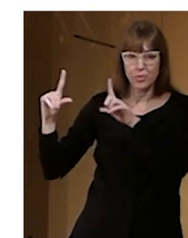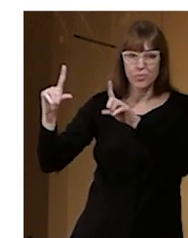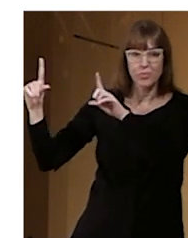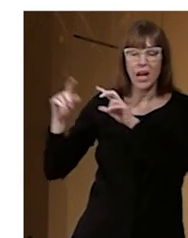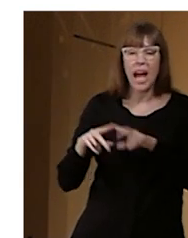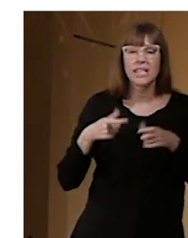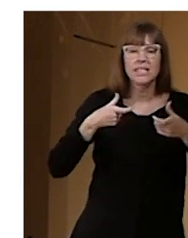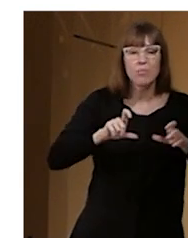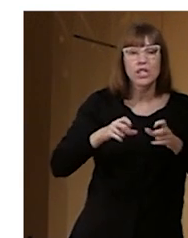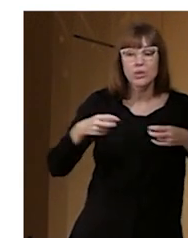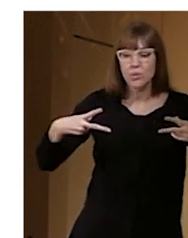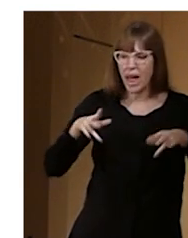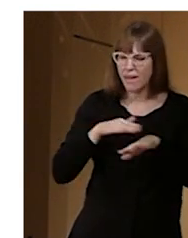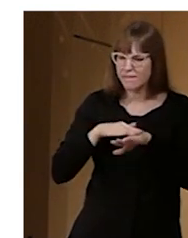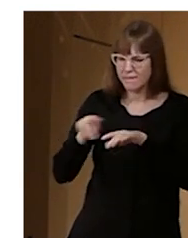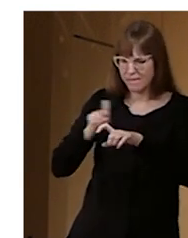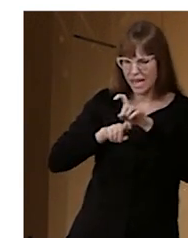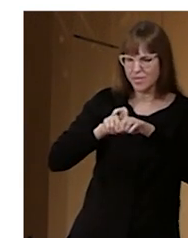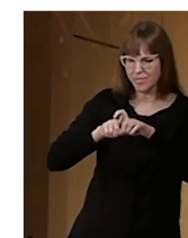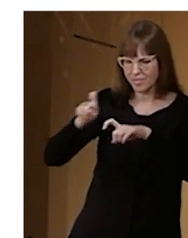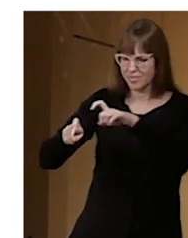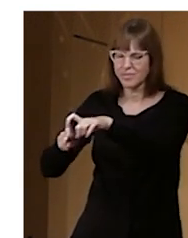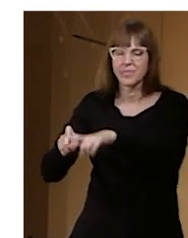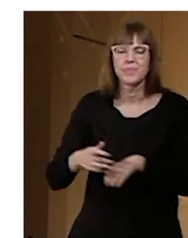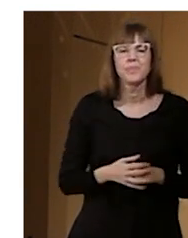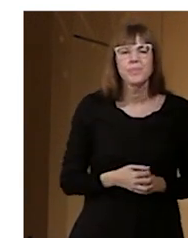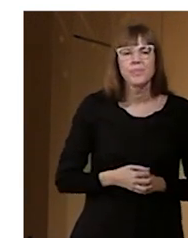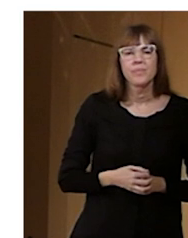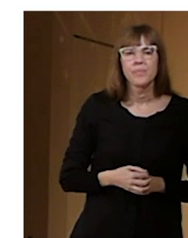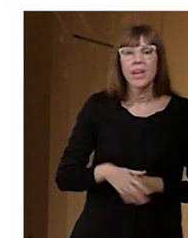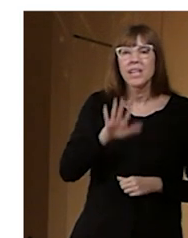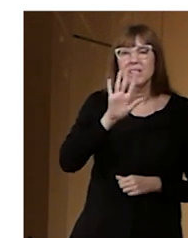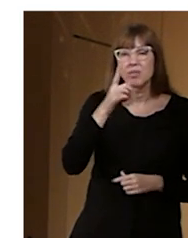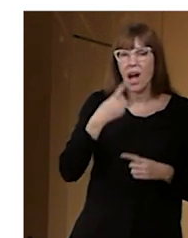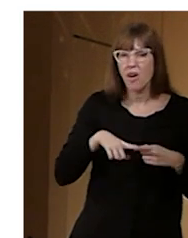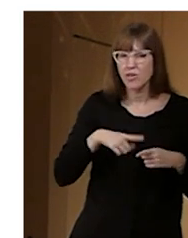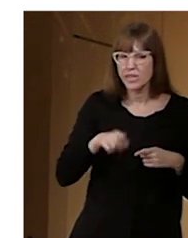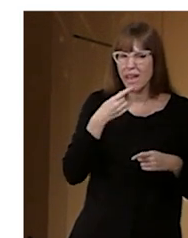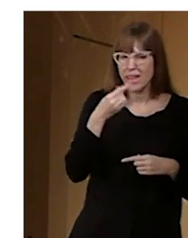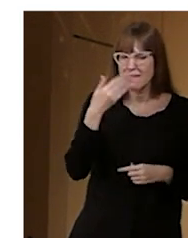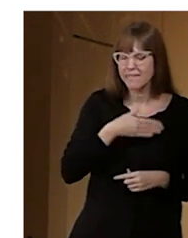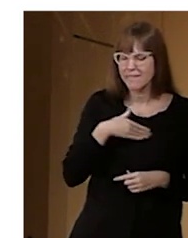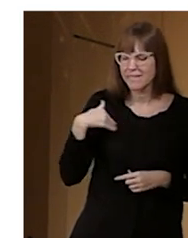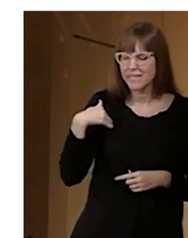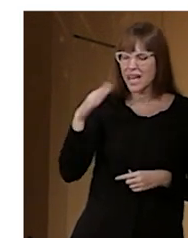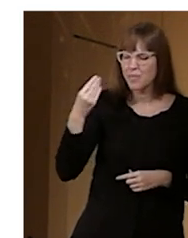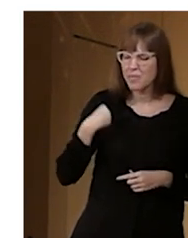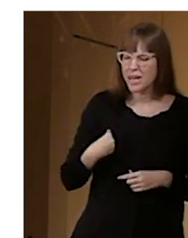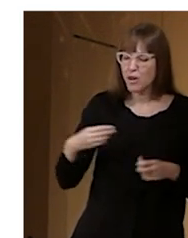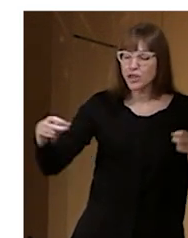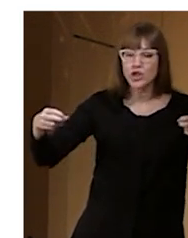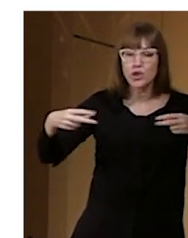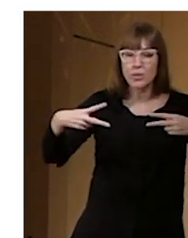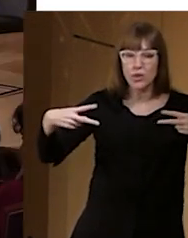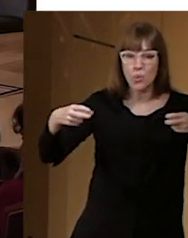demás. Uy, perdón, quería ir para atrás. Lo que quería deciros con esto que también nos ha pasado mucho, el subtitulado, si lo